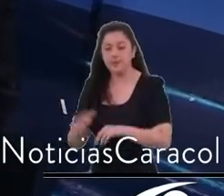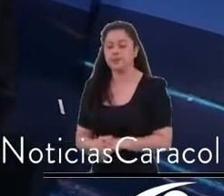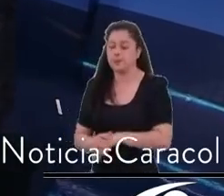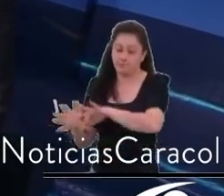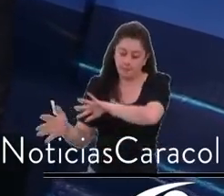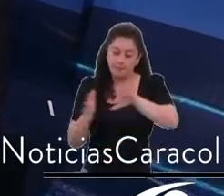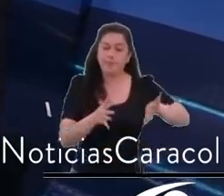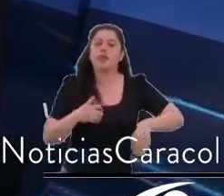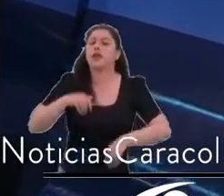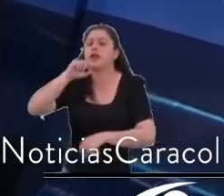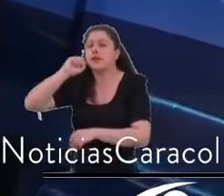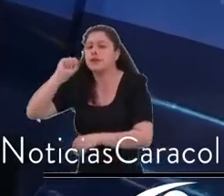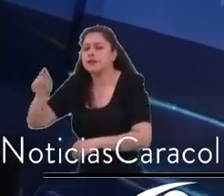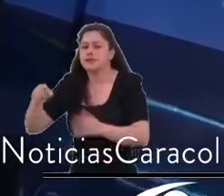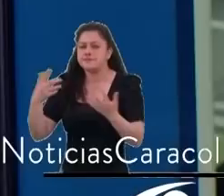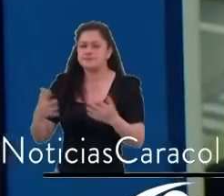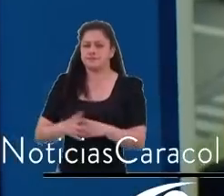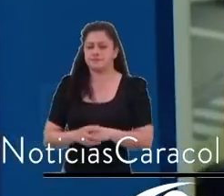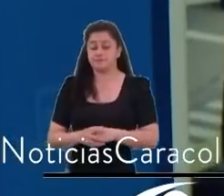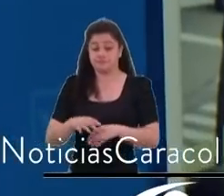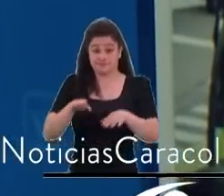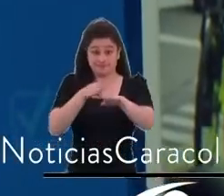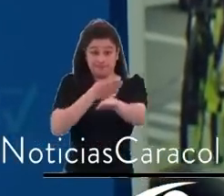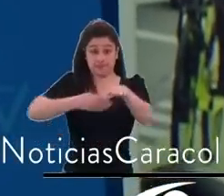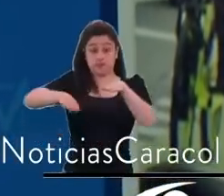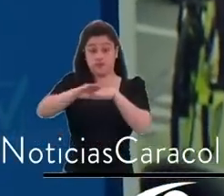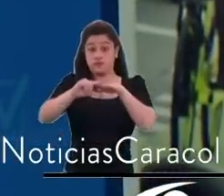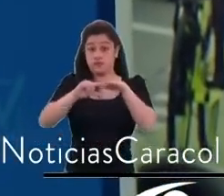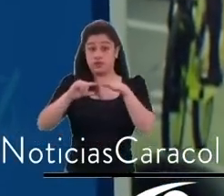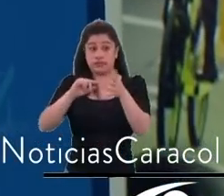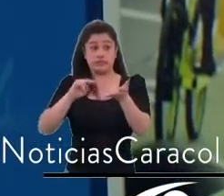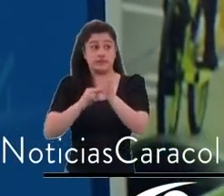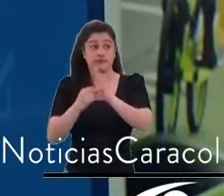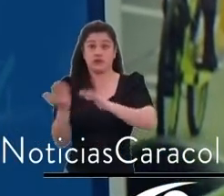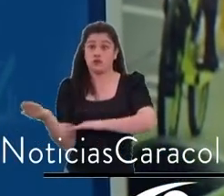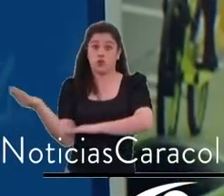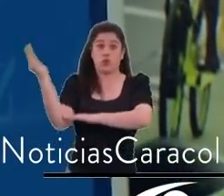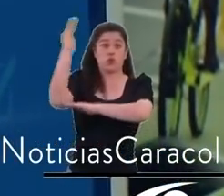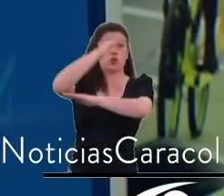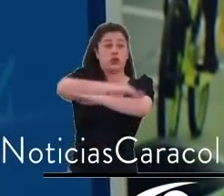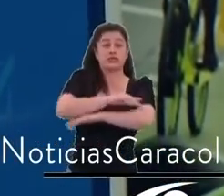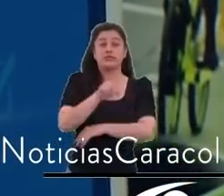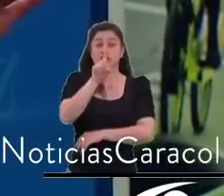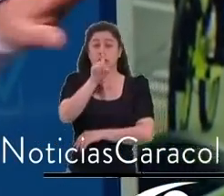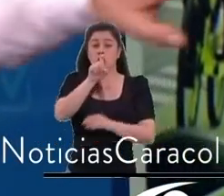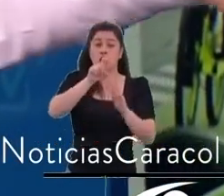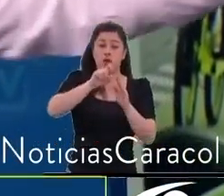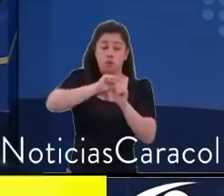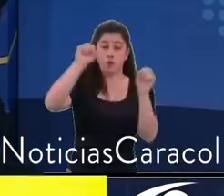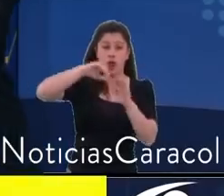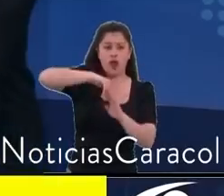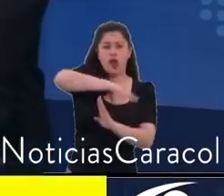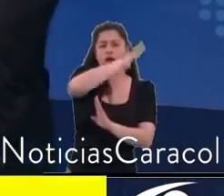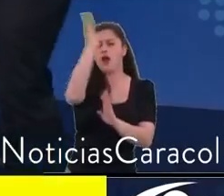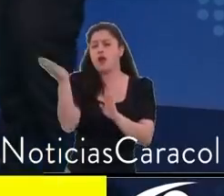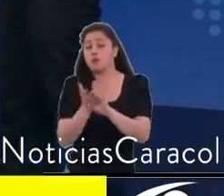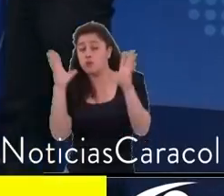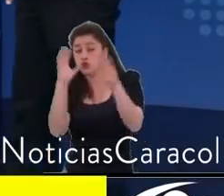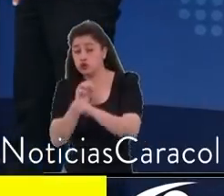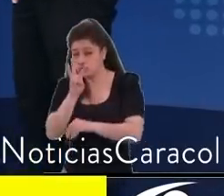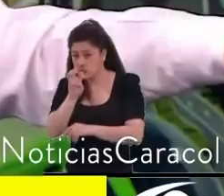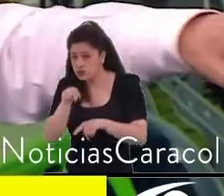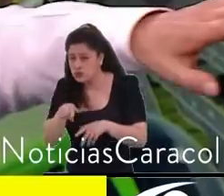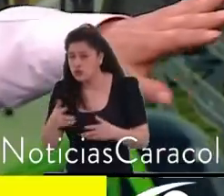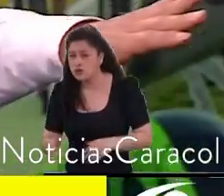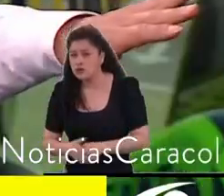usted pico y placa todo el día de 6 de la mañana a 9 de la noche en el 2022? Lo estábamos analizando porque la buena noticia es que vamos a hacer esto, ¿cierto? Todos